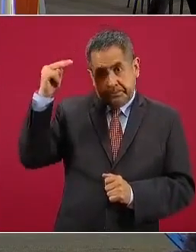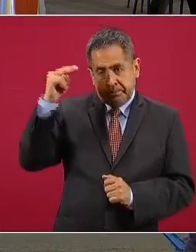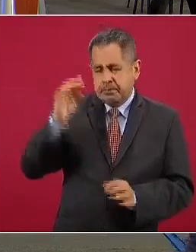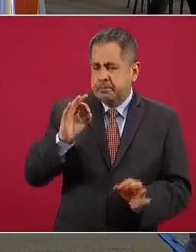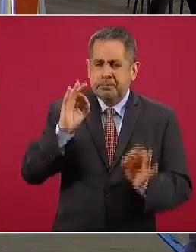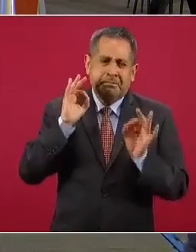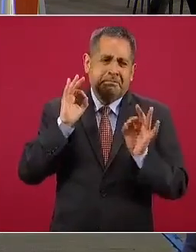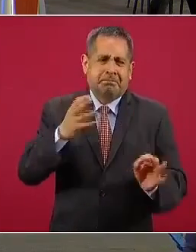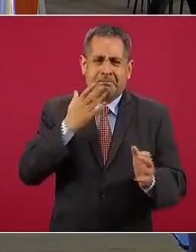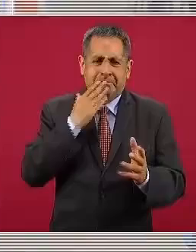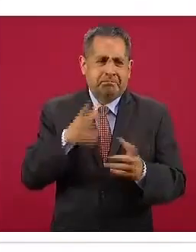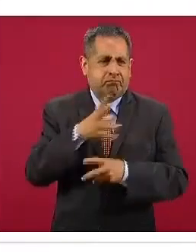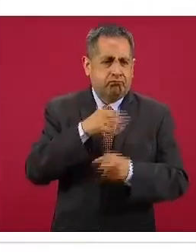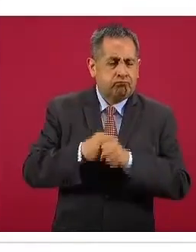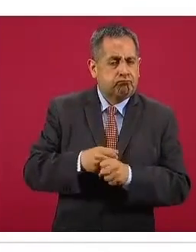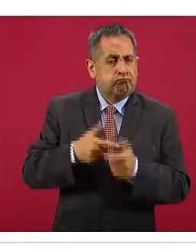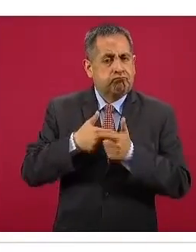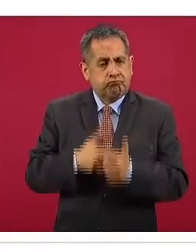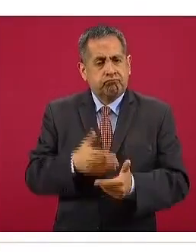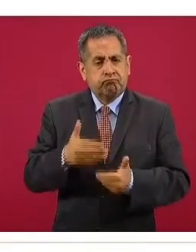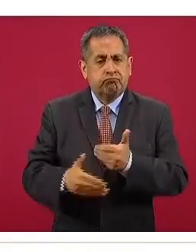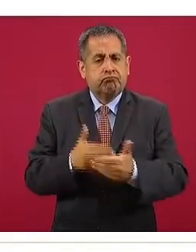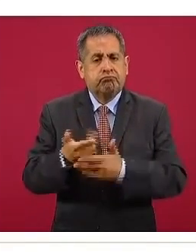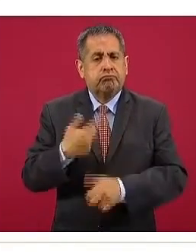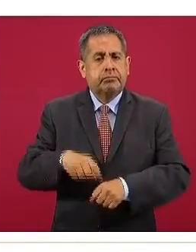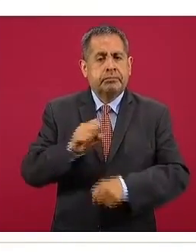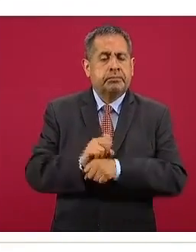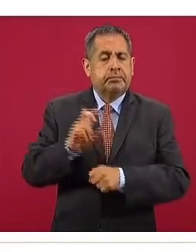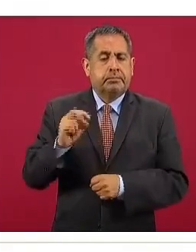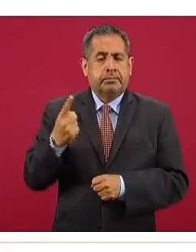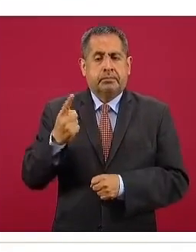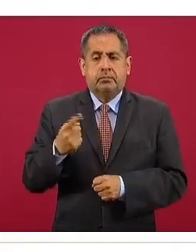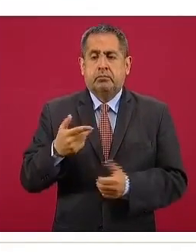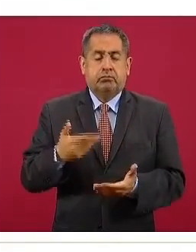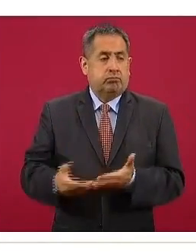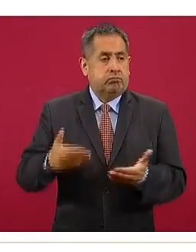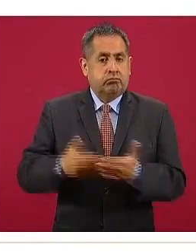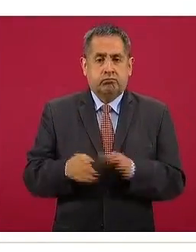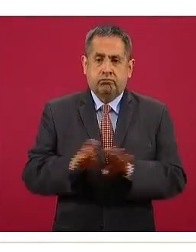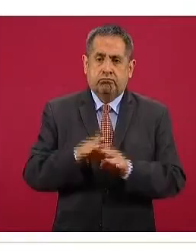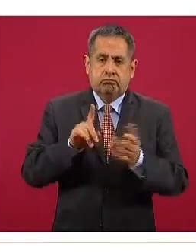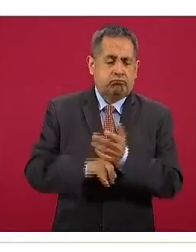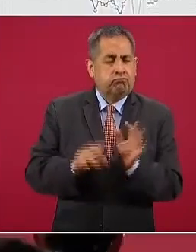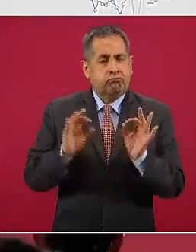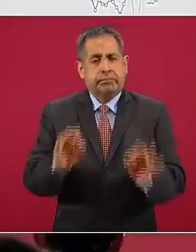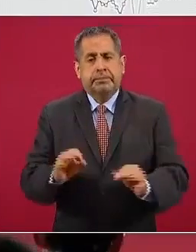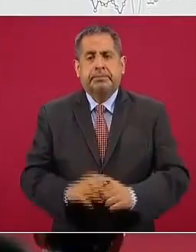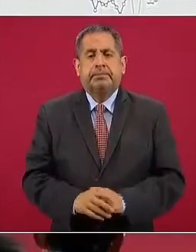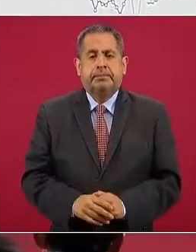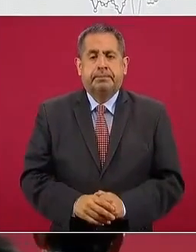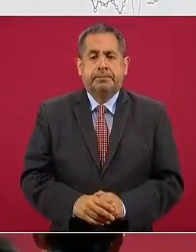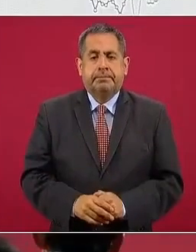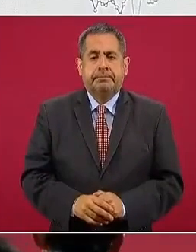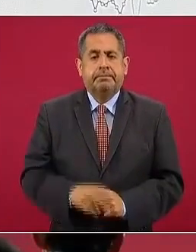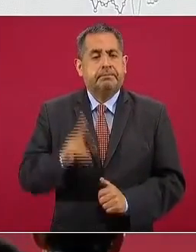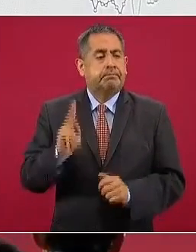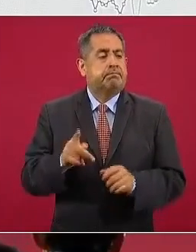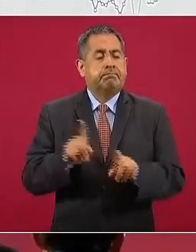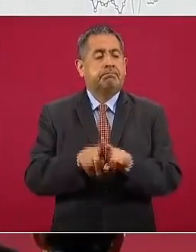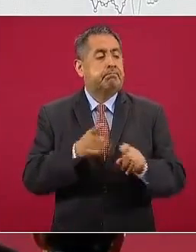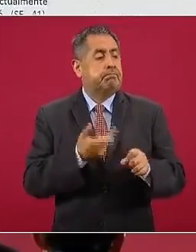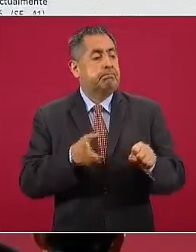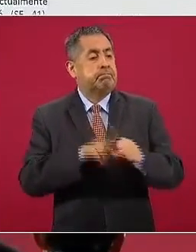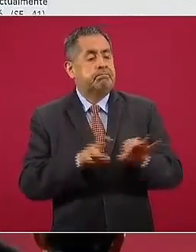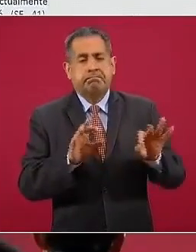ha tenido un descenso sostenido desde la semana treinta y uno y hasta el momento sin mayores sobresaltos. La siguiente. Igual que la hospitalización.